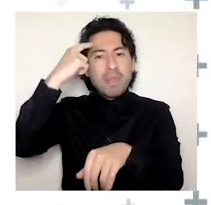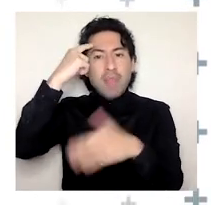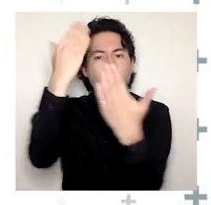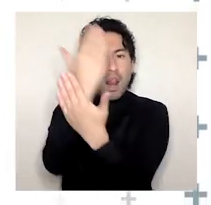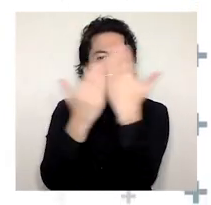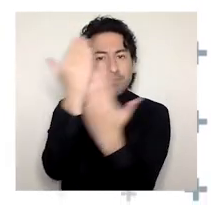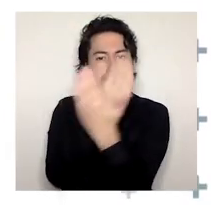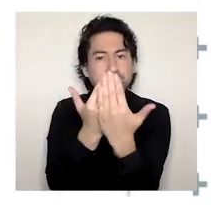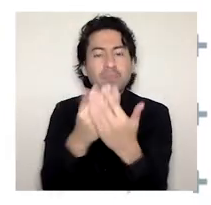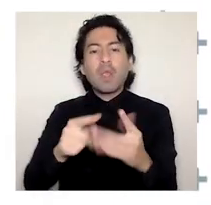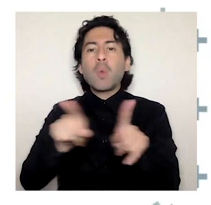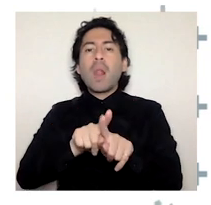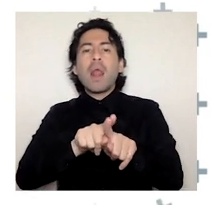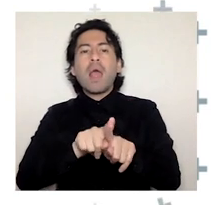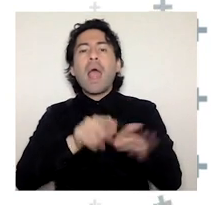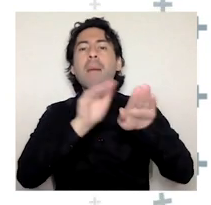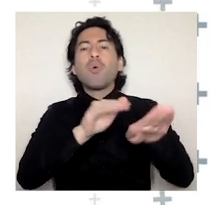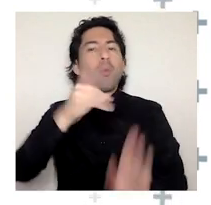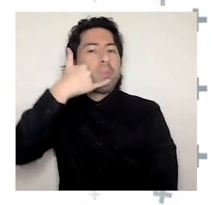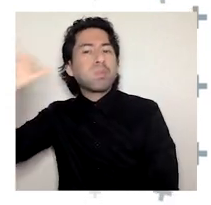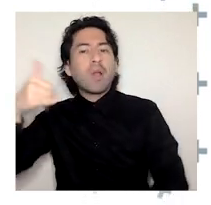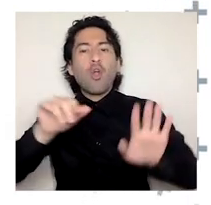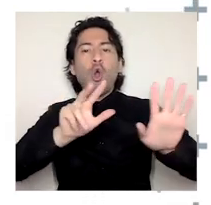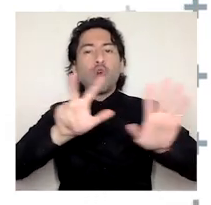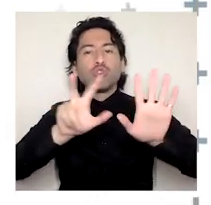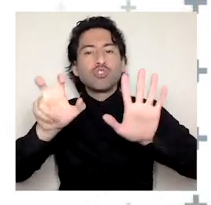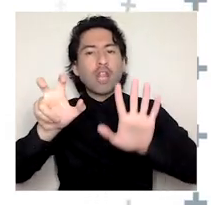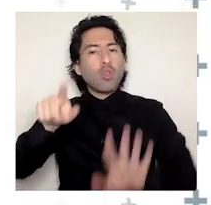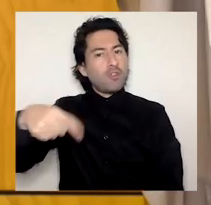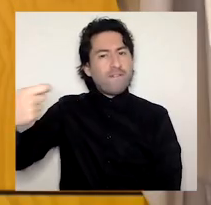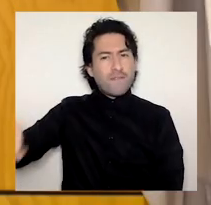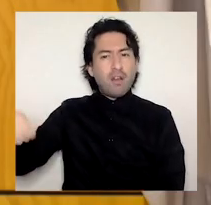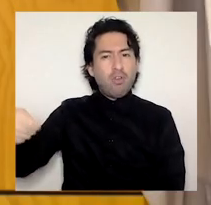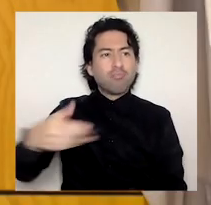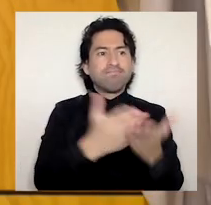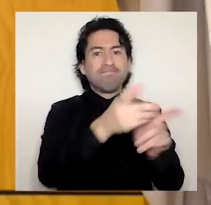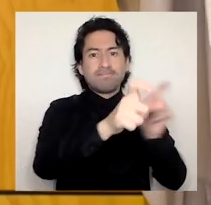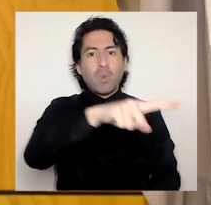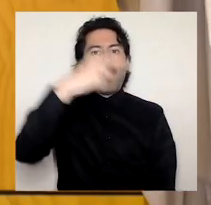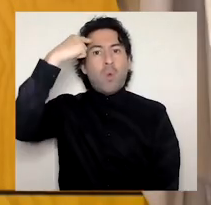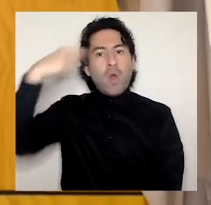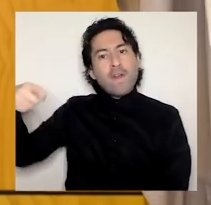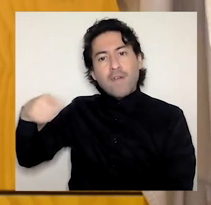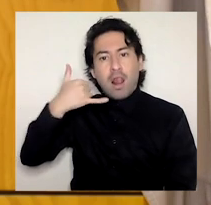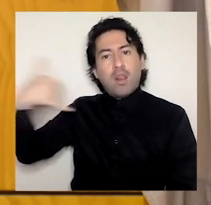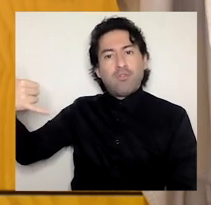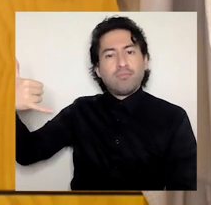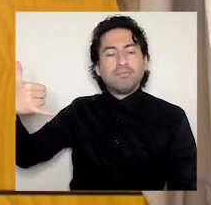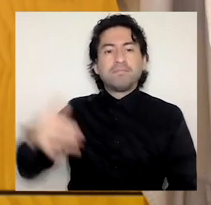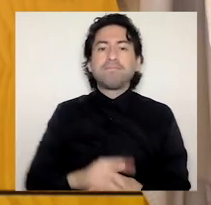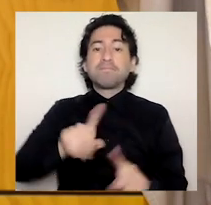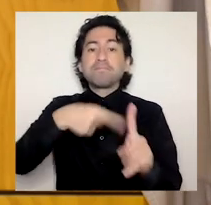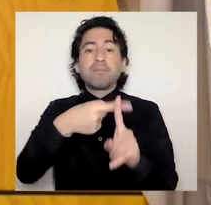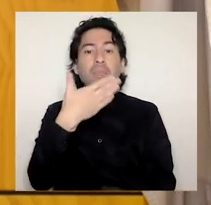través de la Línea 800 resultó muy valorada por nuestros estudiantes. Adicionalmente, contamos actualmente con